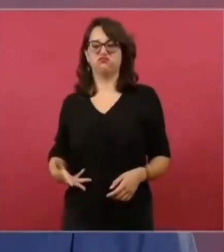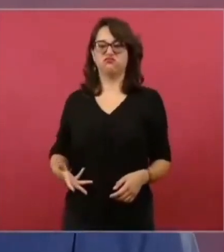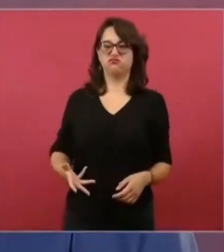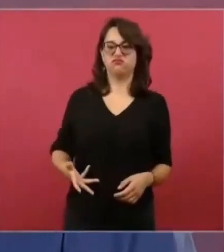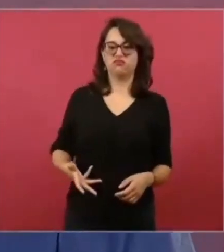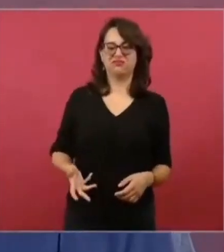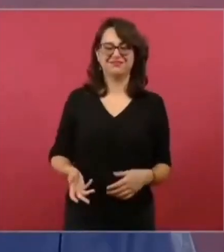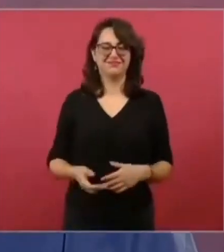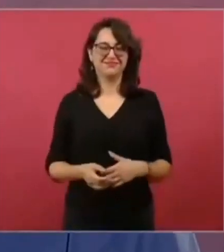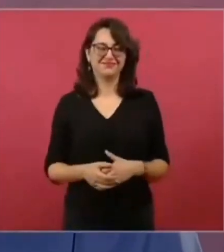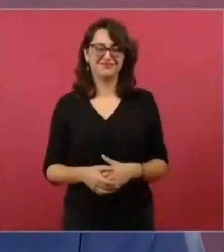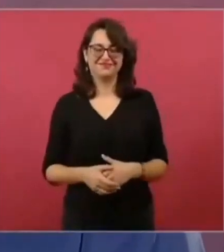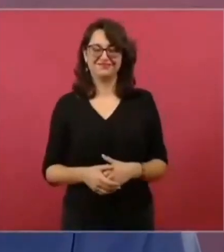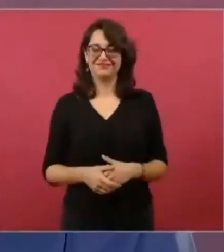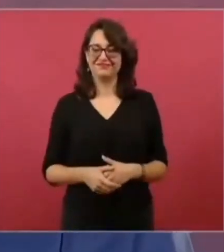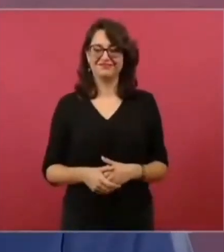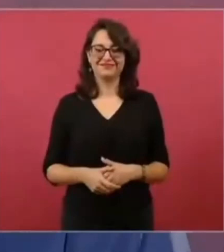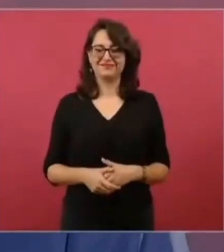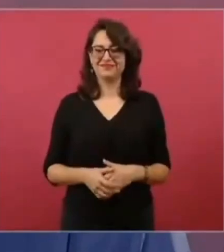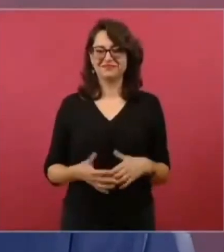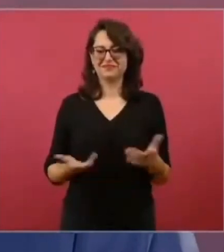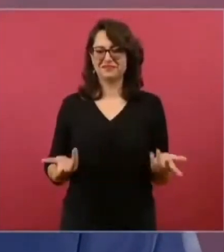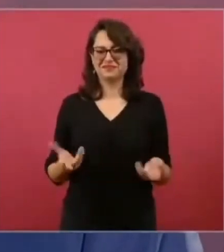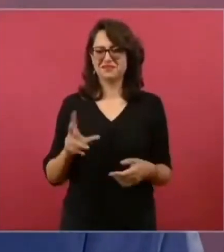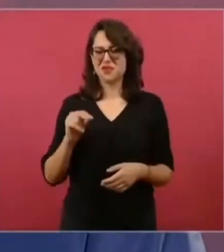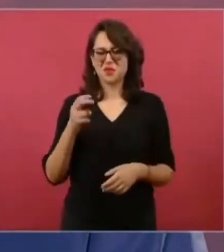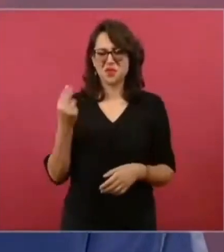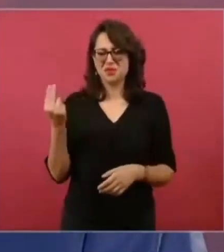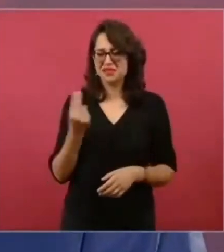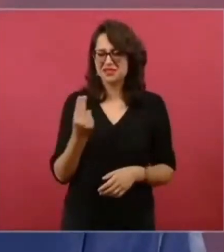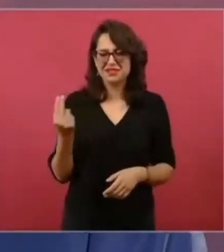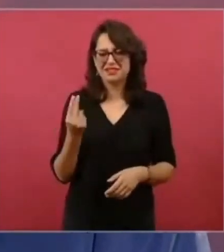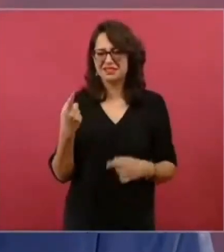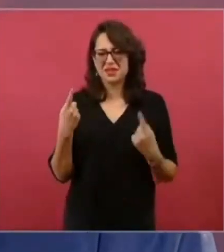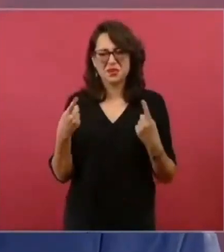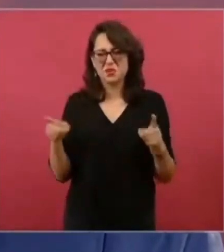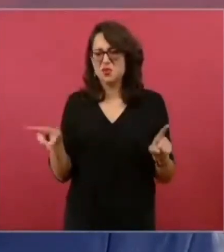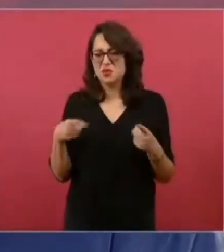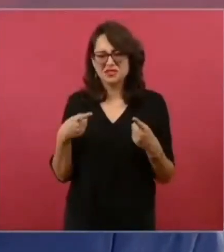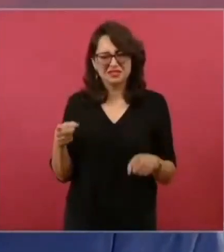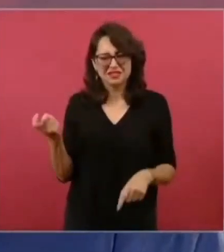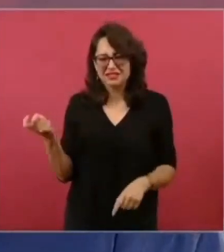Hay música muy buena para jóvenes,